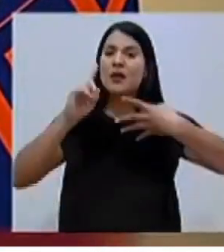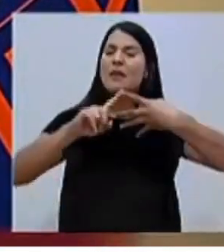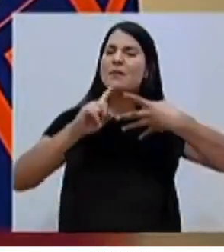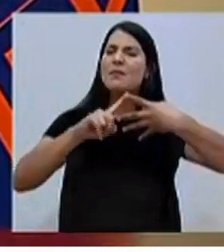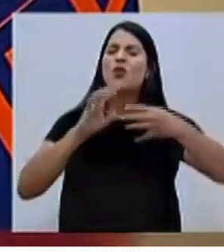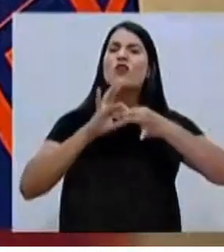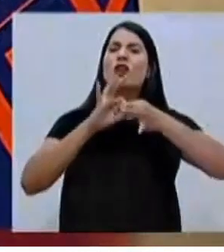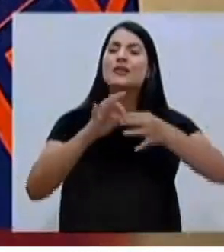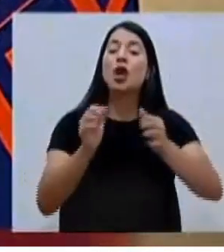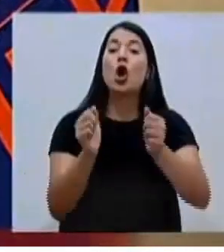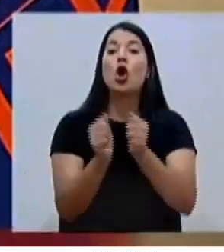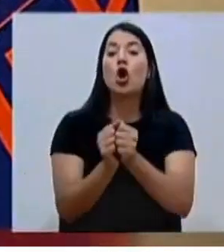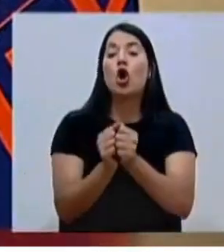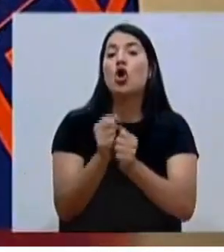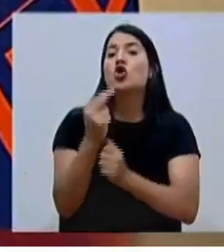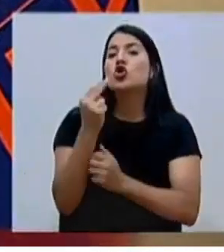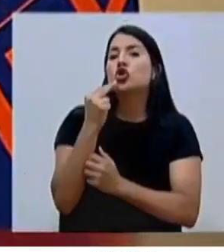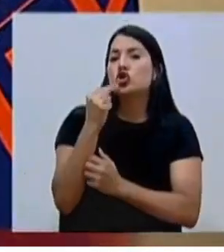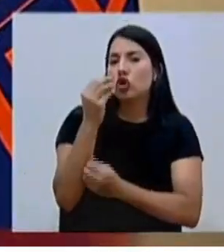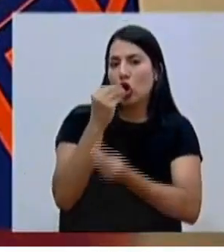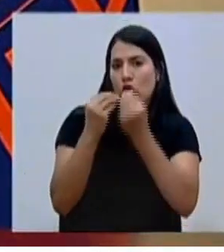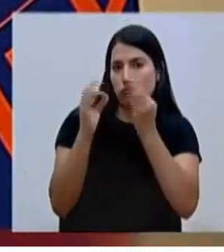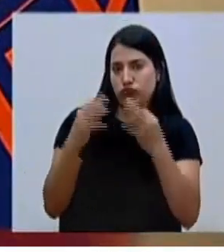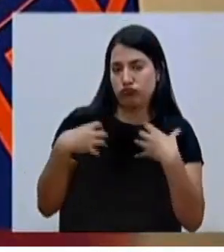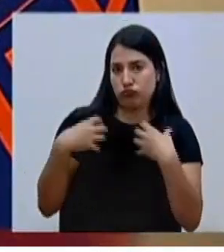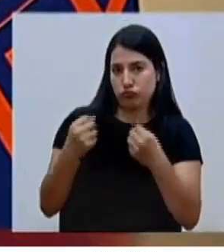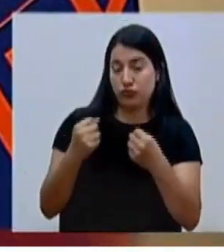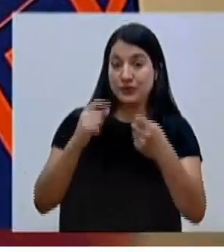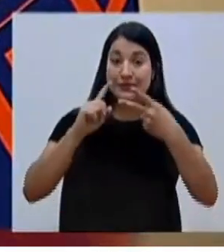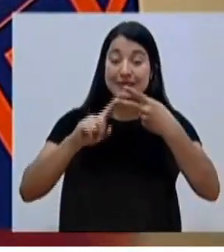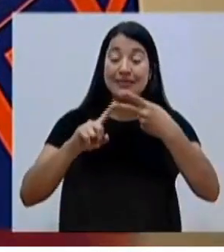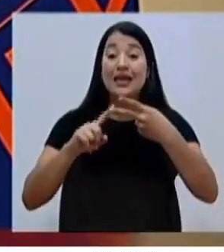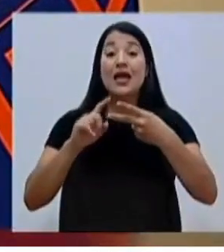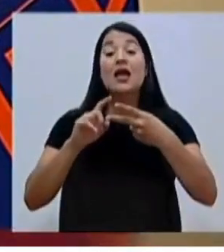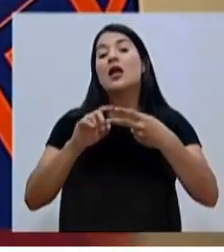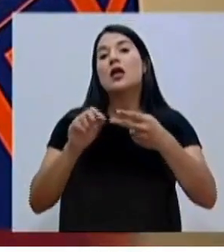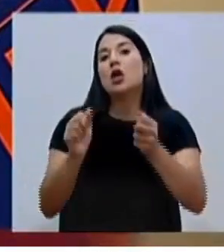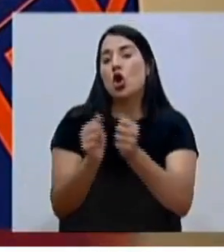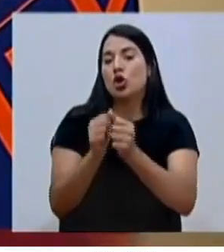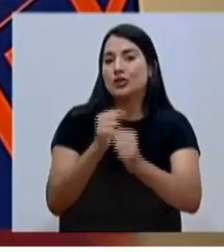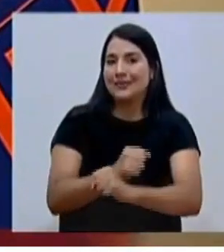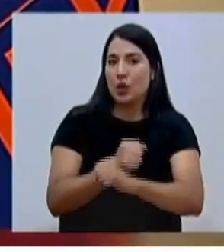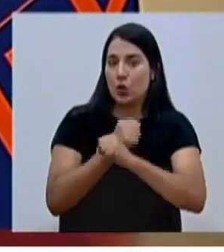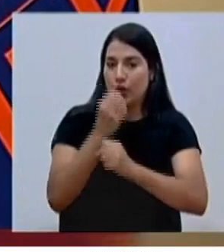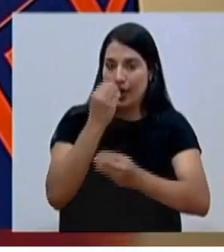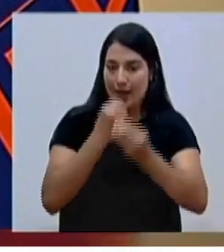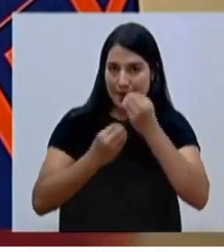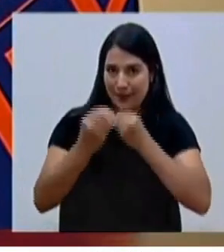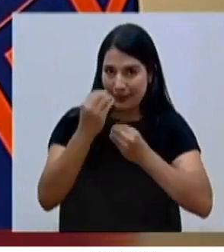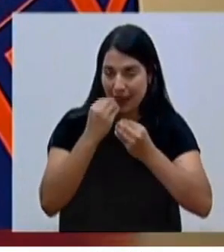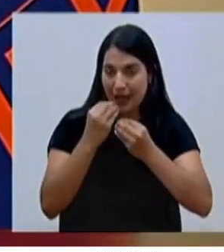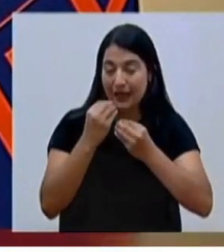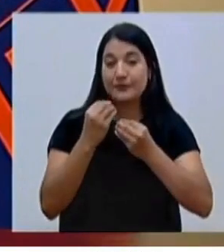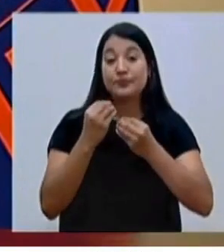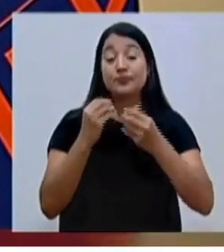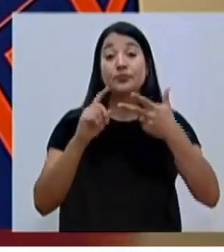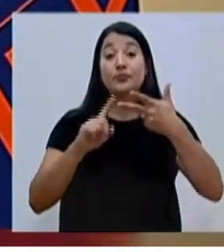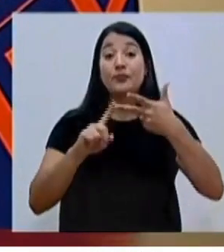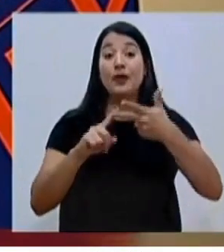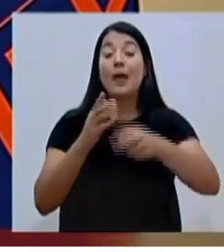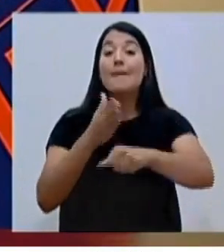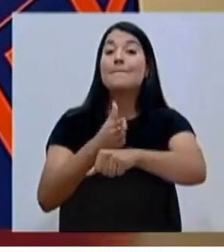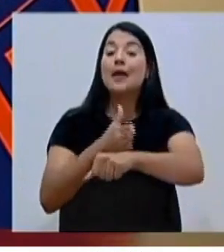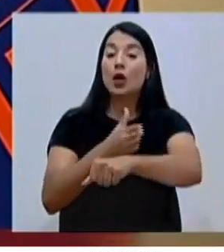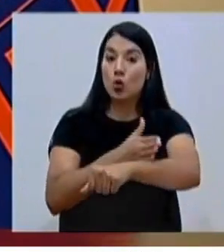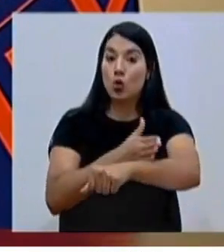que tiene que ver con nutrición preventiva y lo que tiene que ver con el mantenimiento de la seguridad alimentaria Y la conservación o el mejoramiento